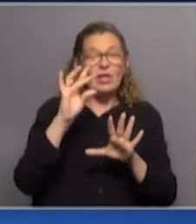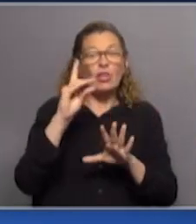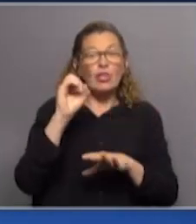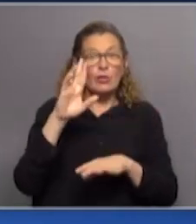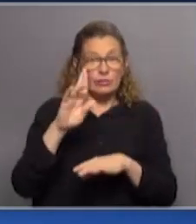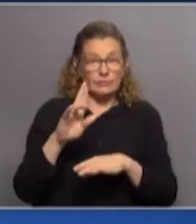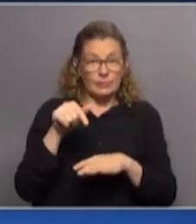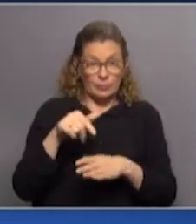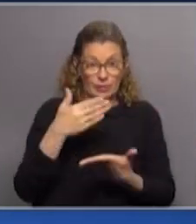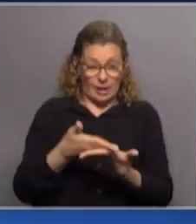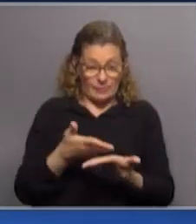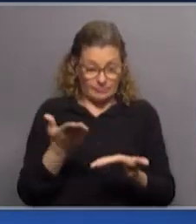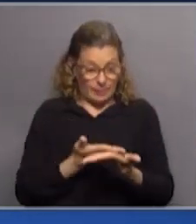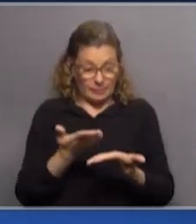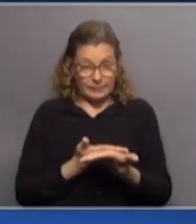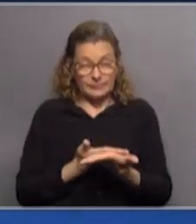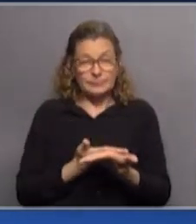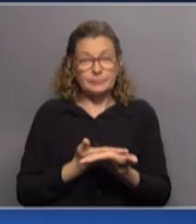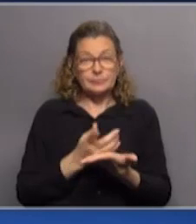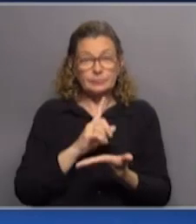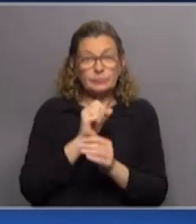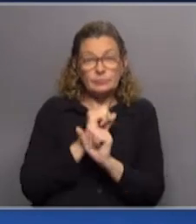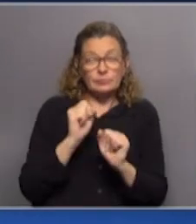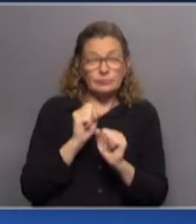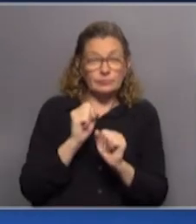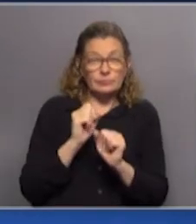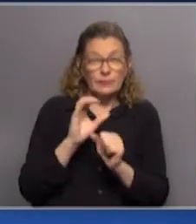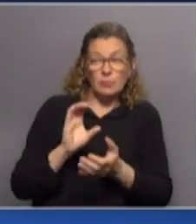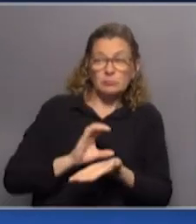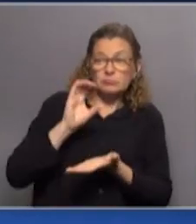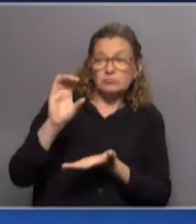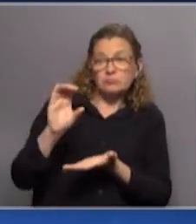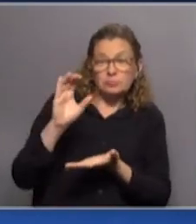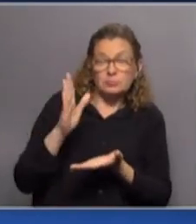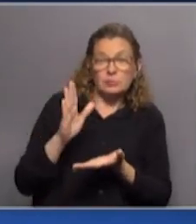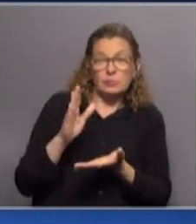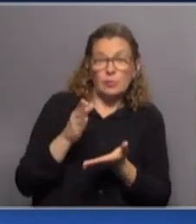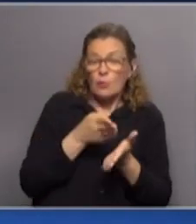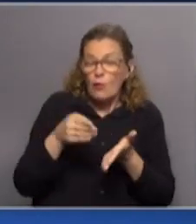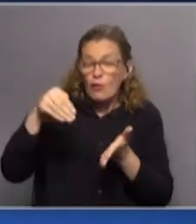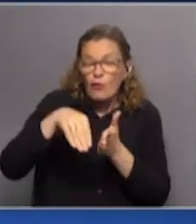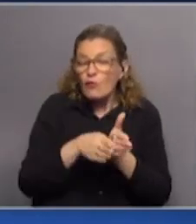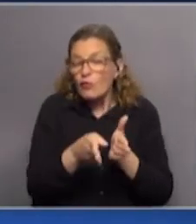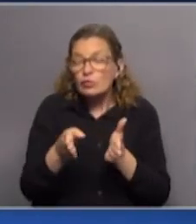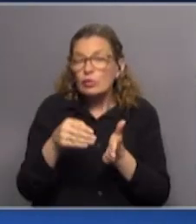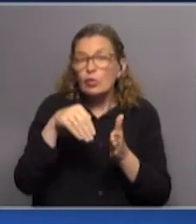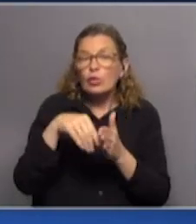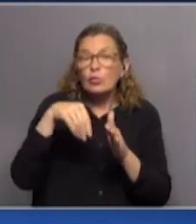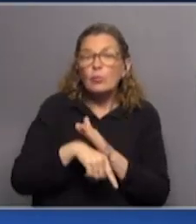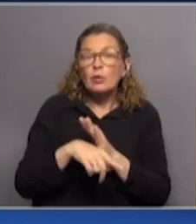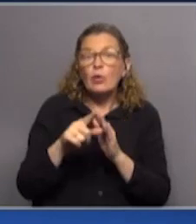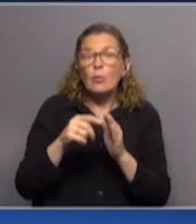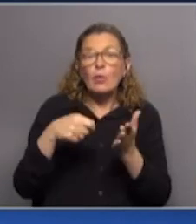aquí los papeles, que no podía haber habido desvío de fondos por cómo estaba